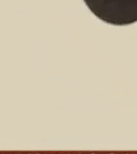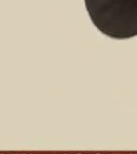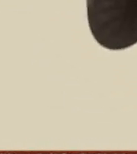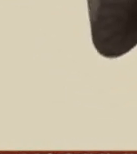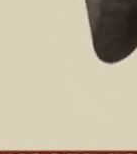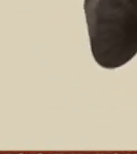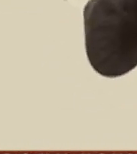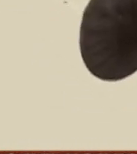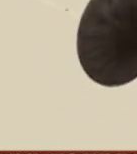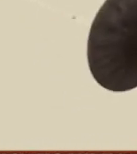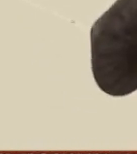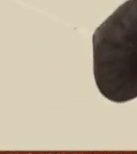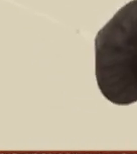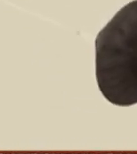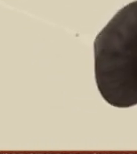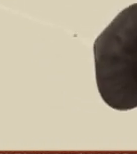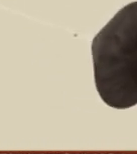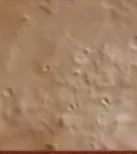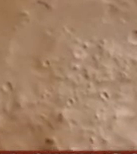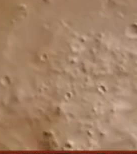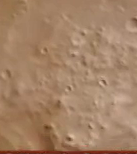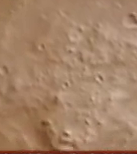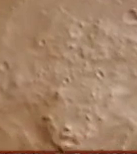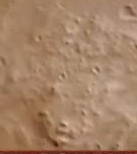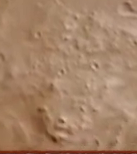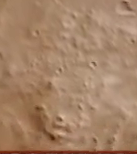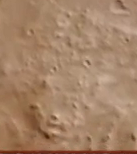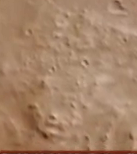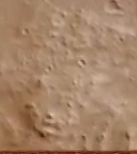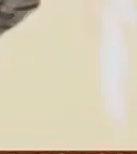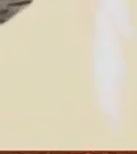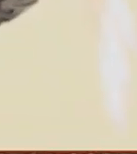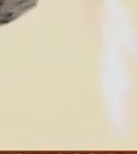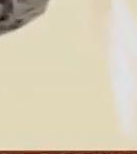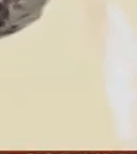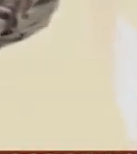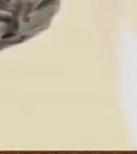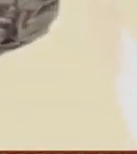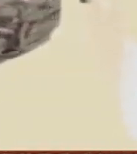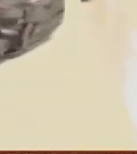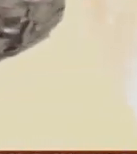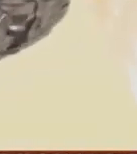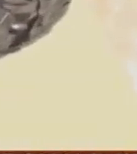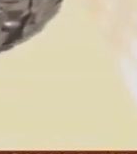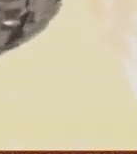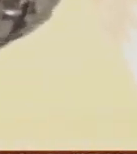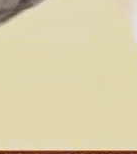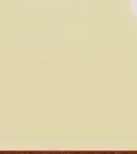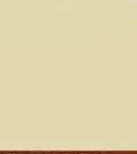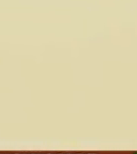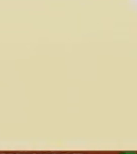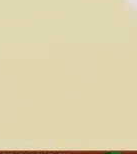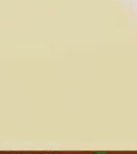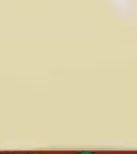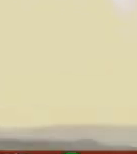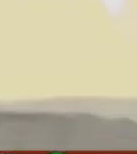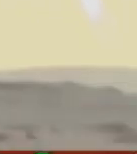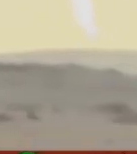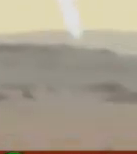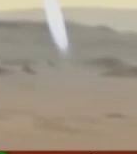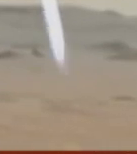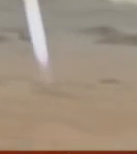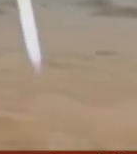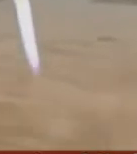ExoMars y su misión de llegar a Marte hace unos días se anunció el lanzamiento de esta importante misión de la agencia espacial europea y la